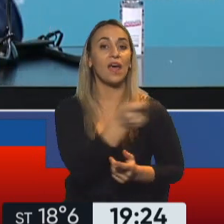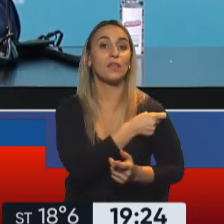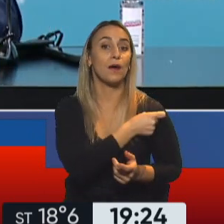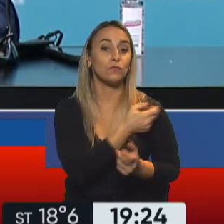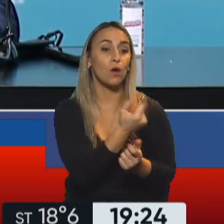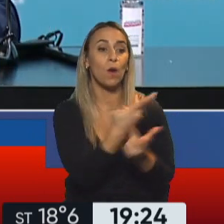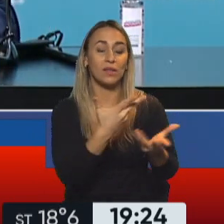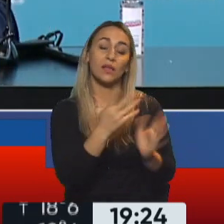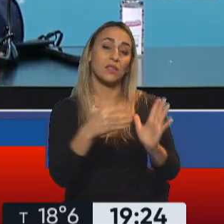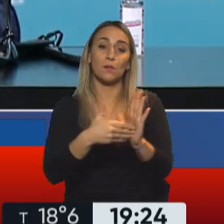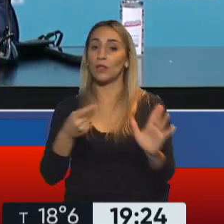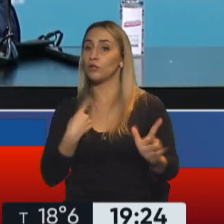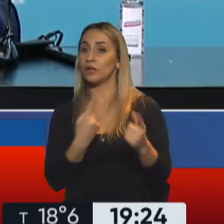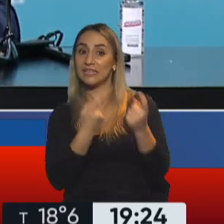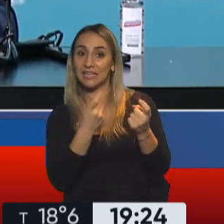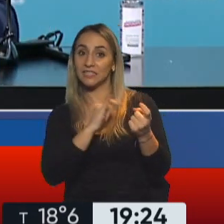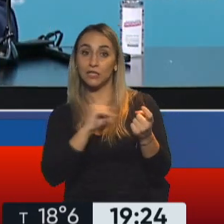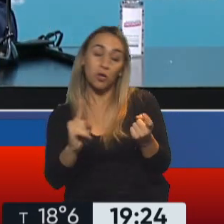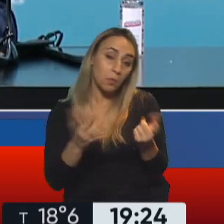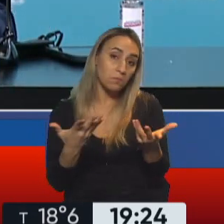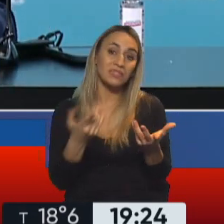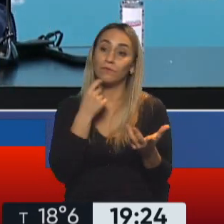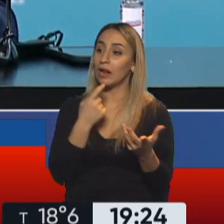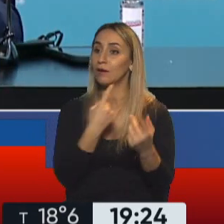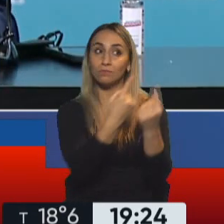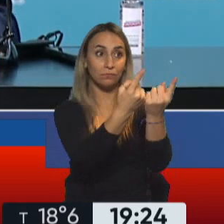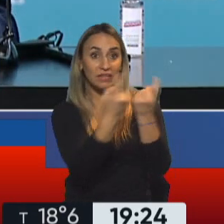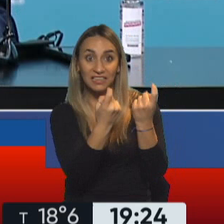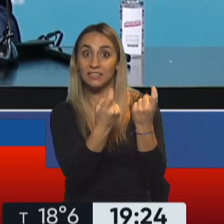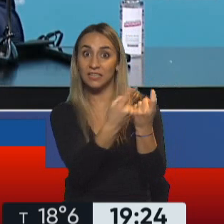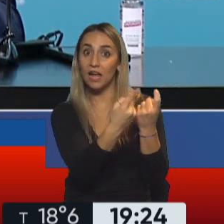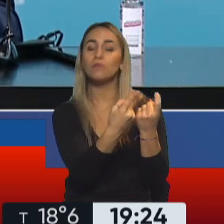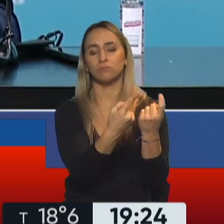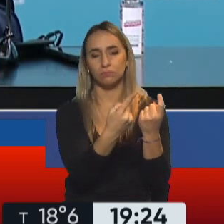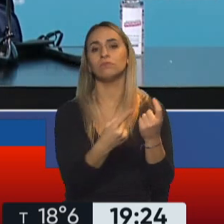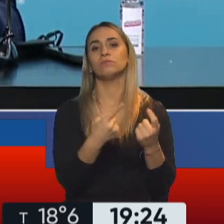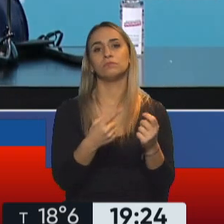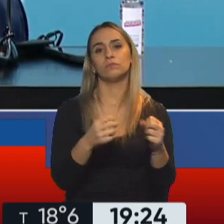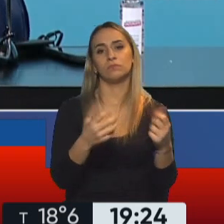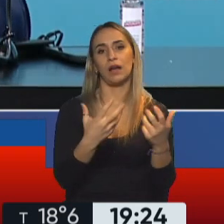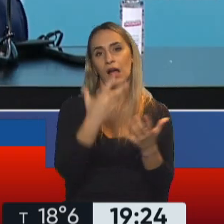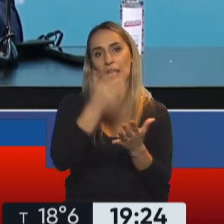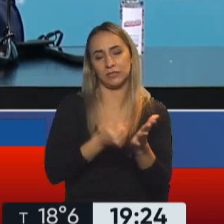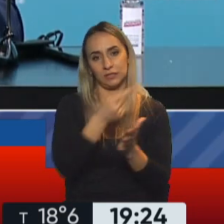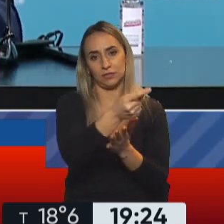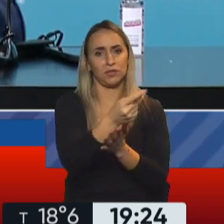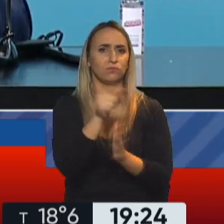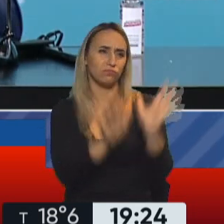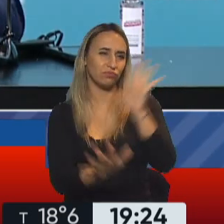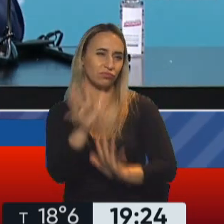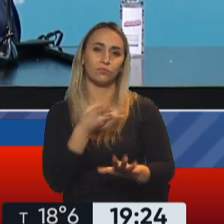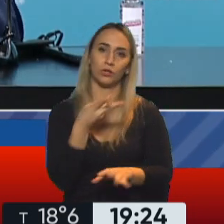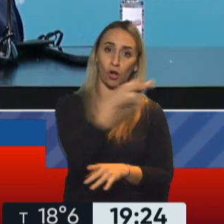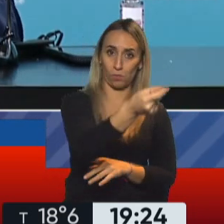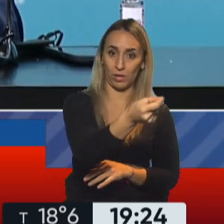de acuerdo a las necesidades que tengamos, en caso de que nos hagan falta esas vacunas vamos a estar ejecutando la operación a través de las distintas órdenes de